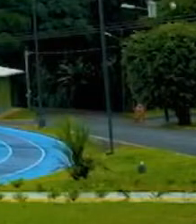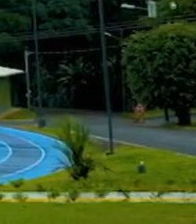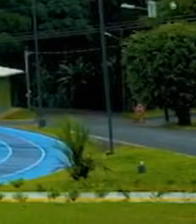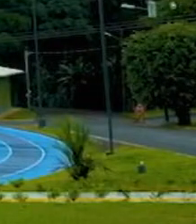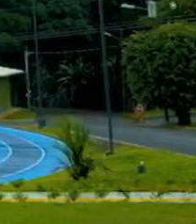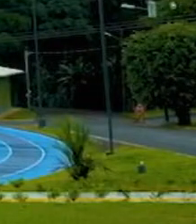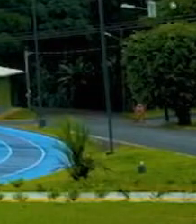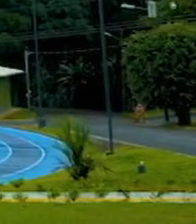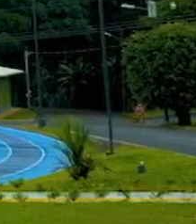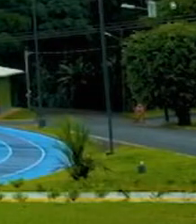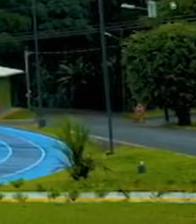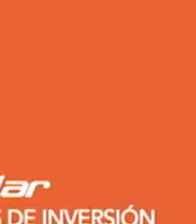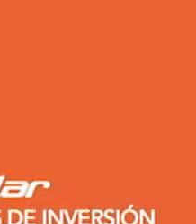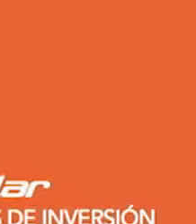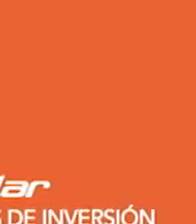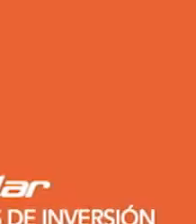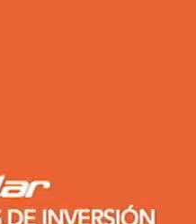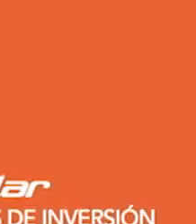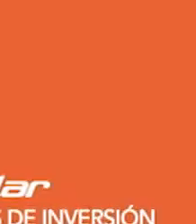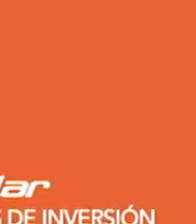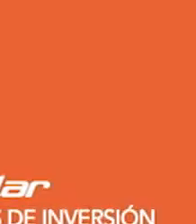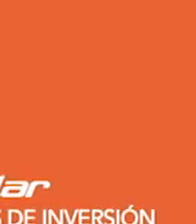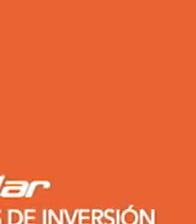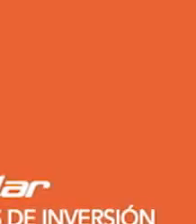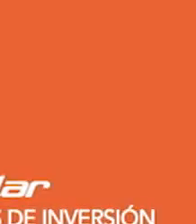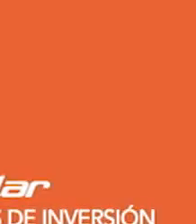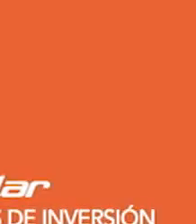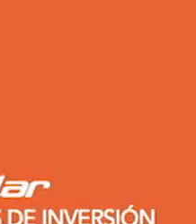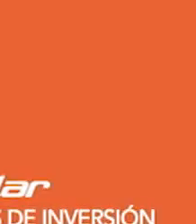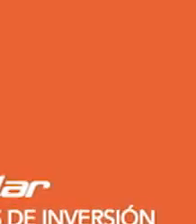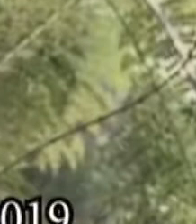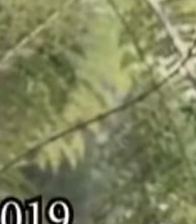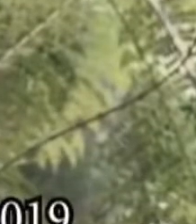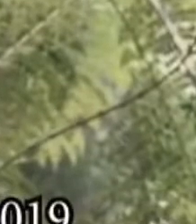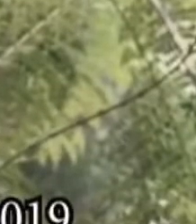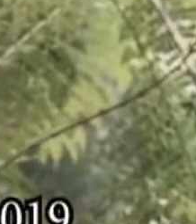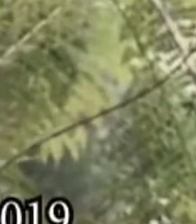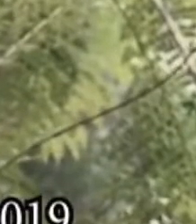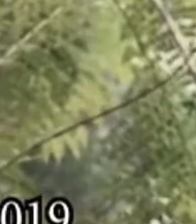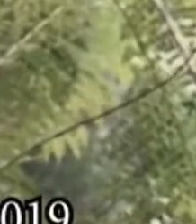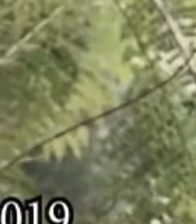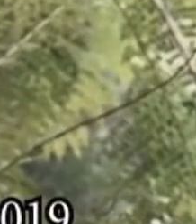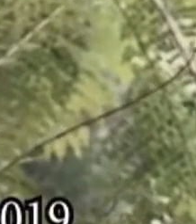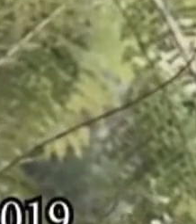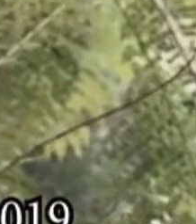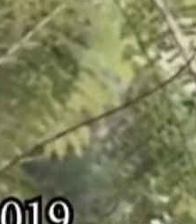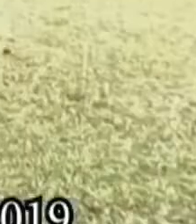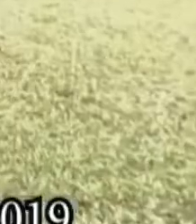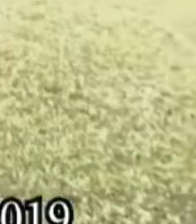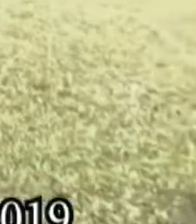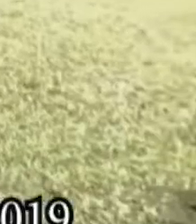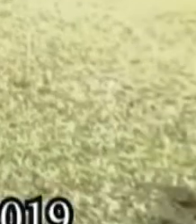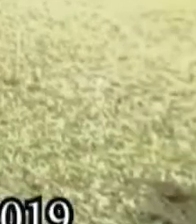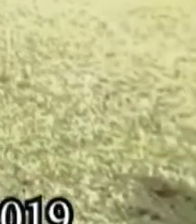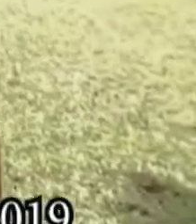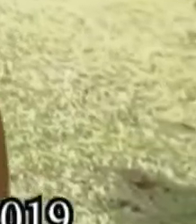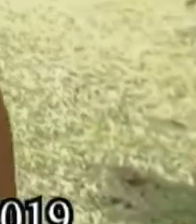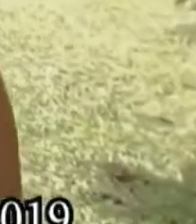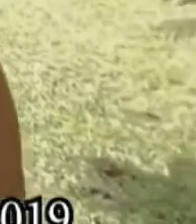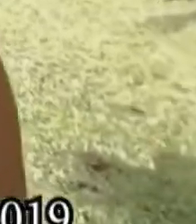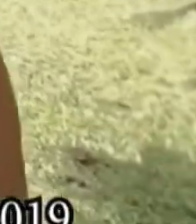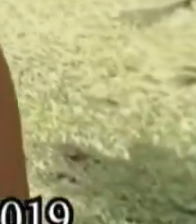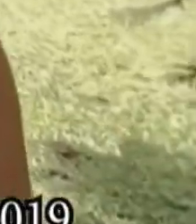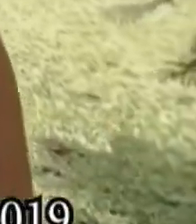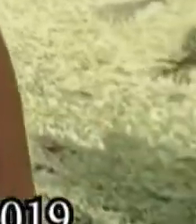que construyen bienestar. Banco Popular y de desarrollo comunal. ¿Quién iba a pensar que en